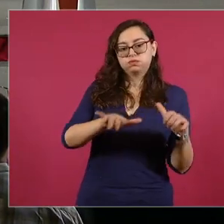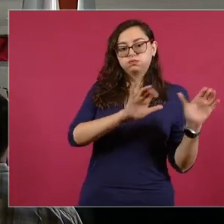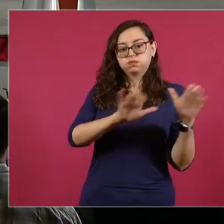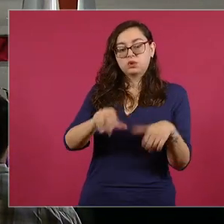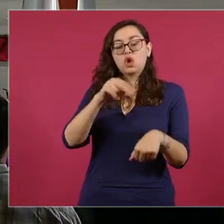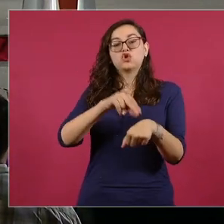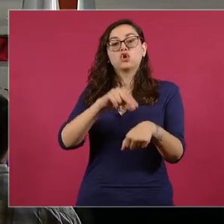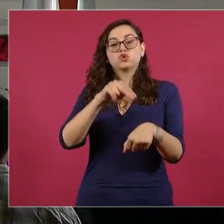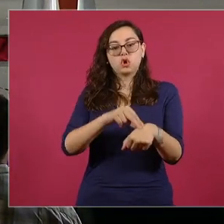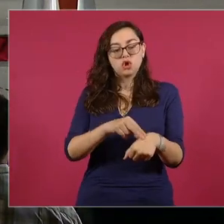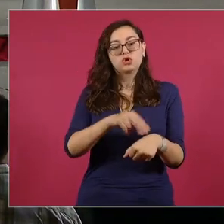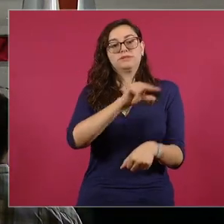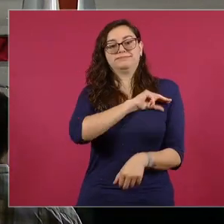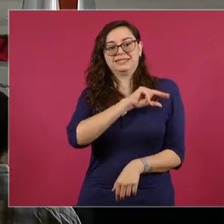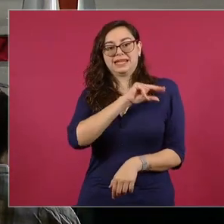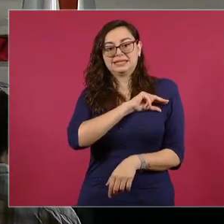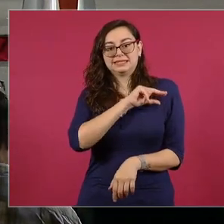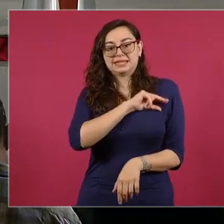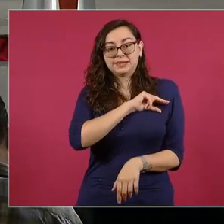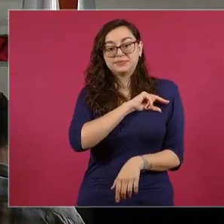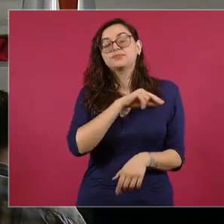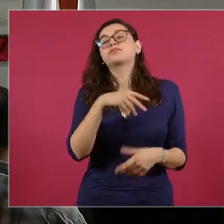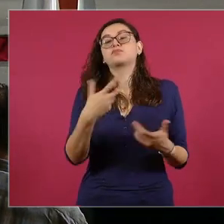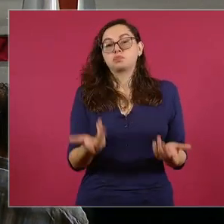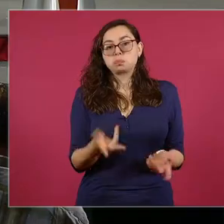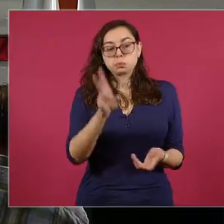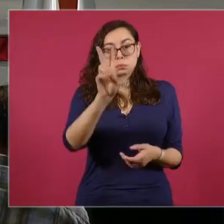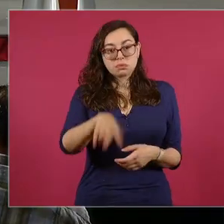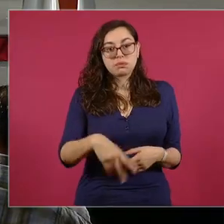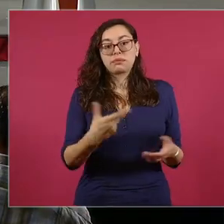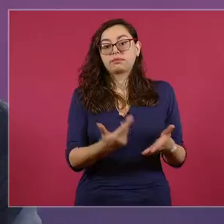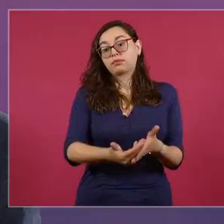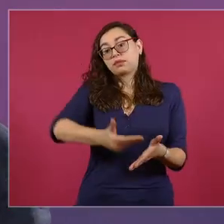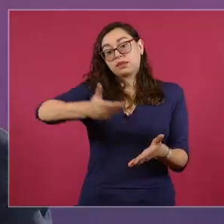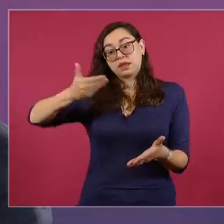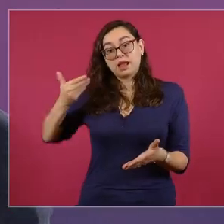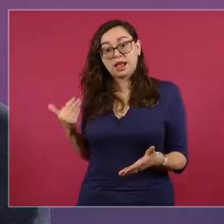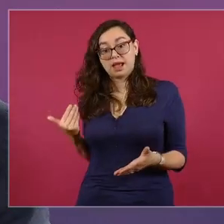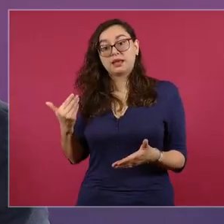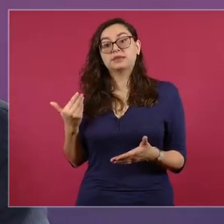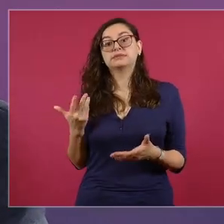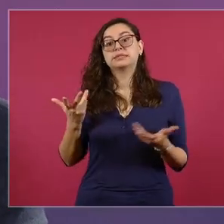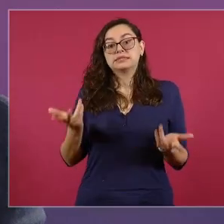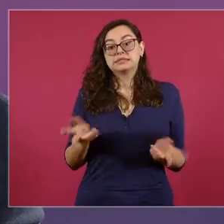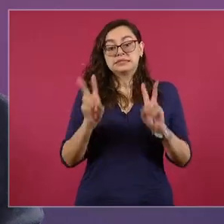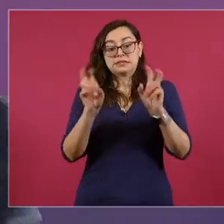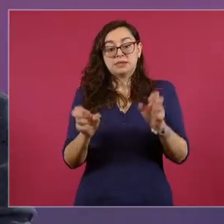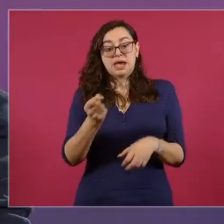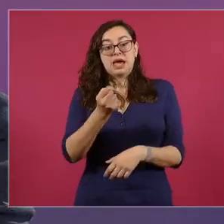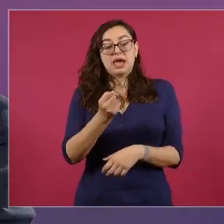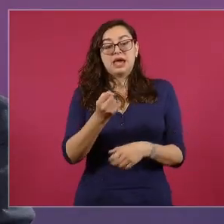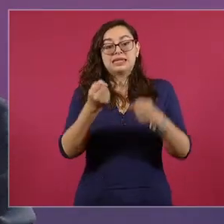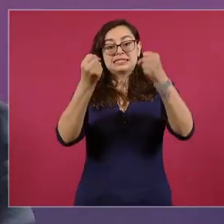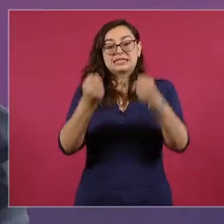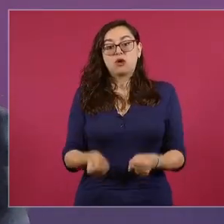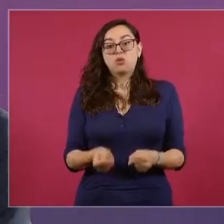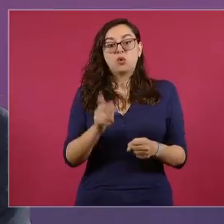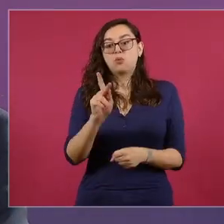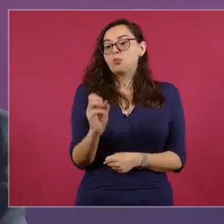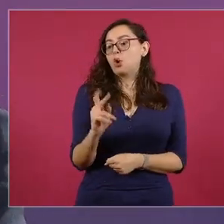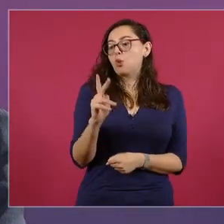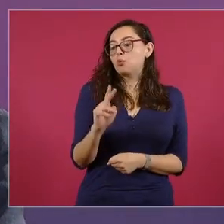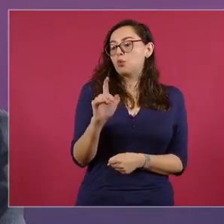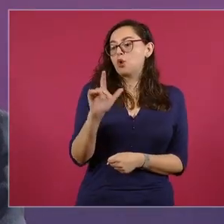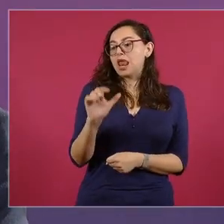especialistas. Era un hecho que en el anterior modelo, sobre todo el Seguro Popular, se construían hospitales